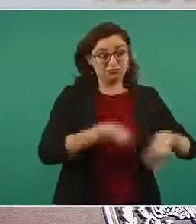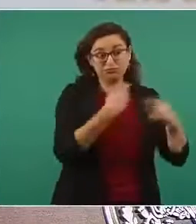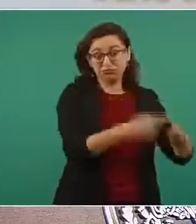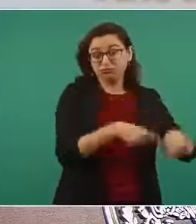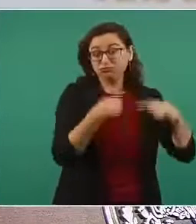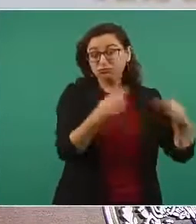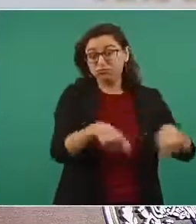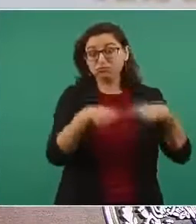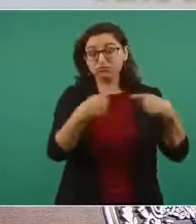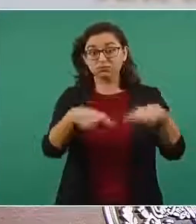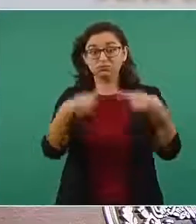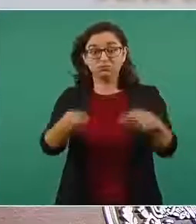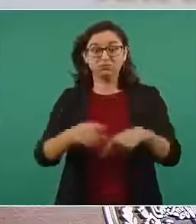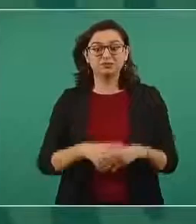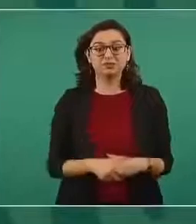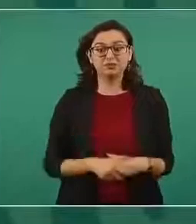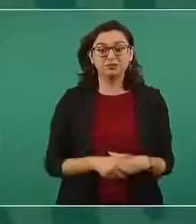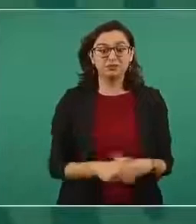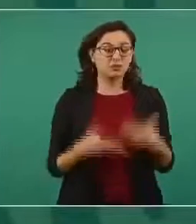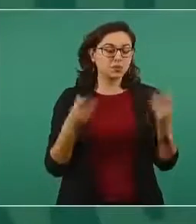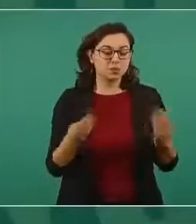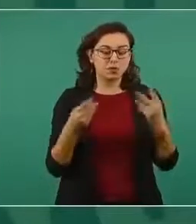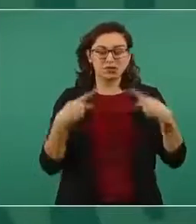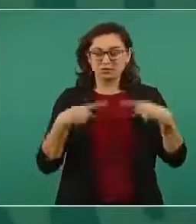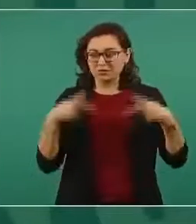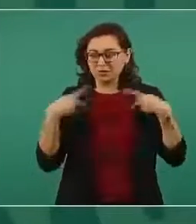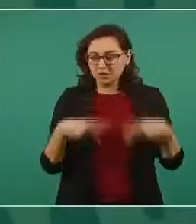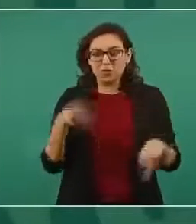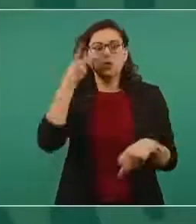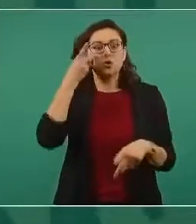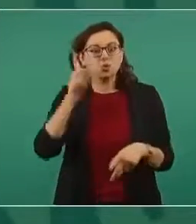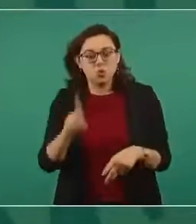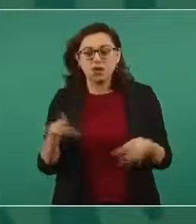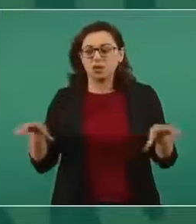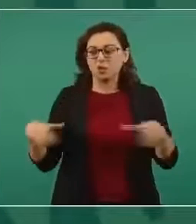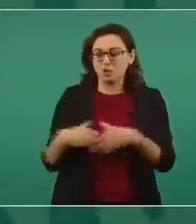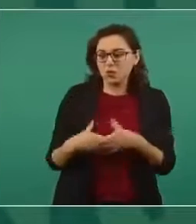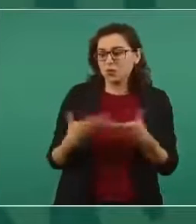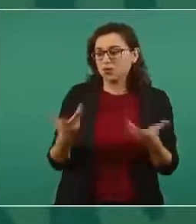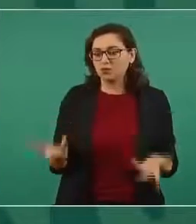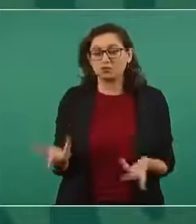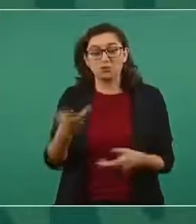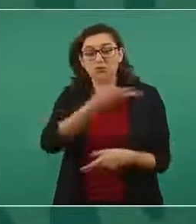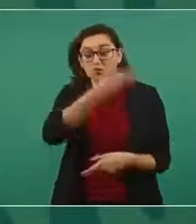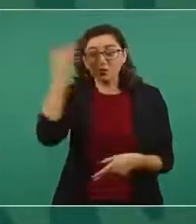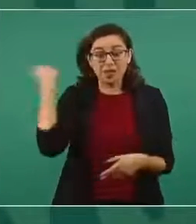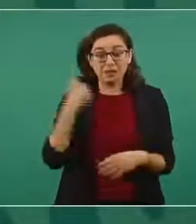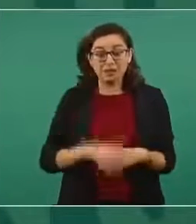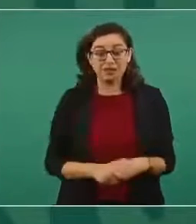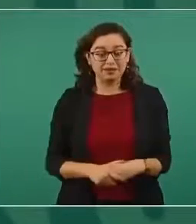muchos ejidatarios pequeños propietarios comuneros ni siquiera saben